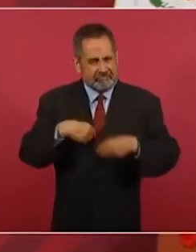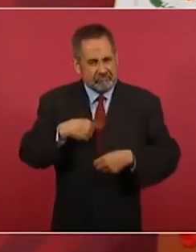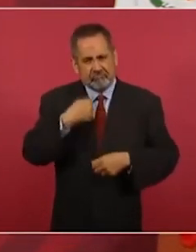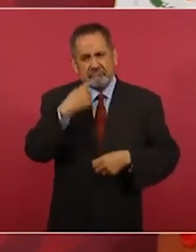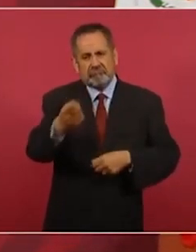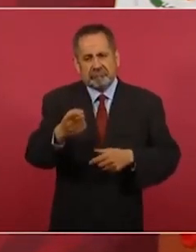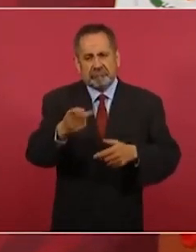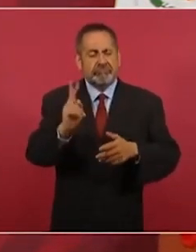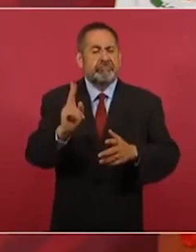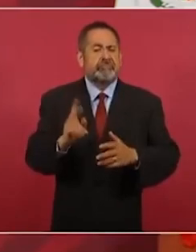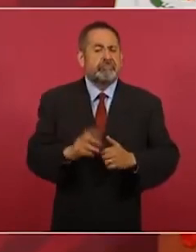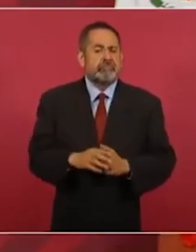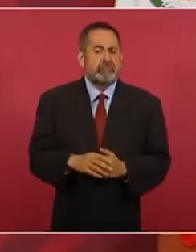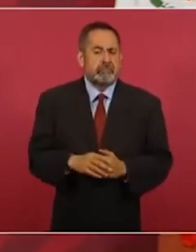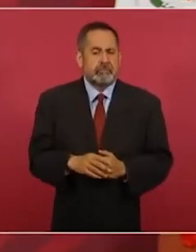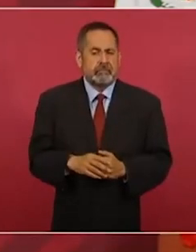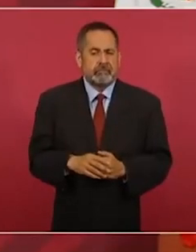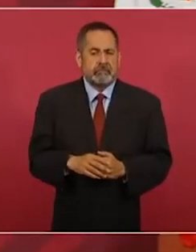pero